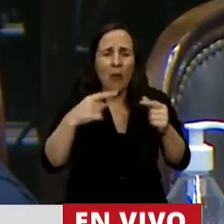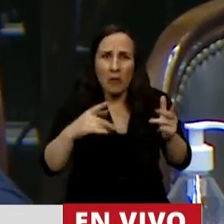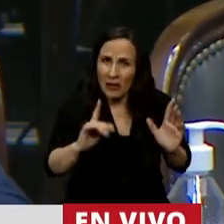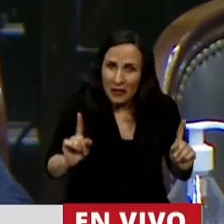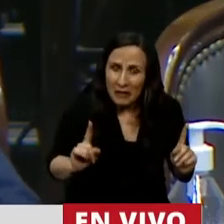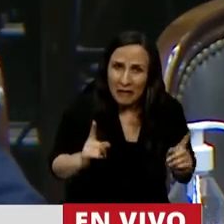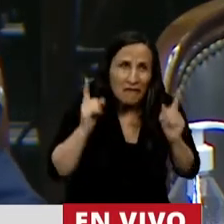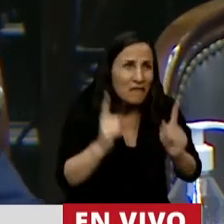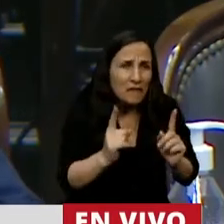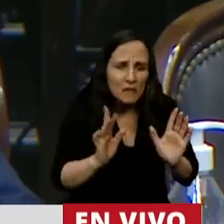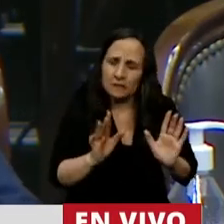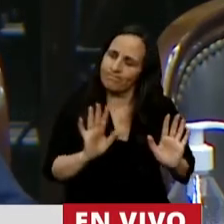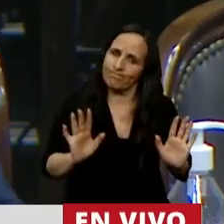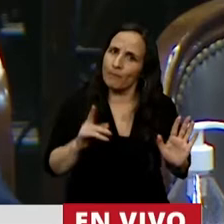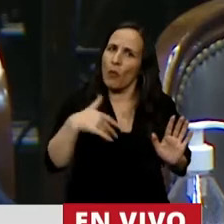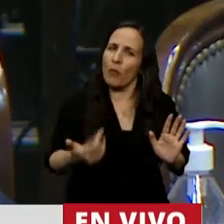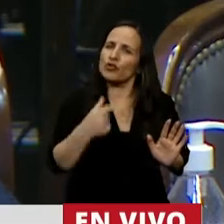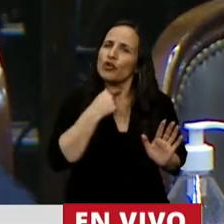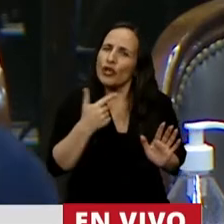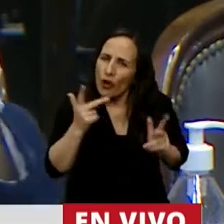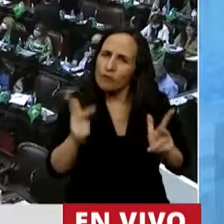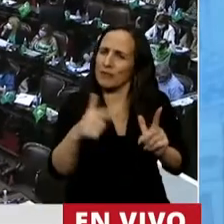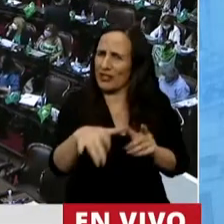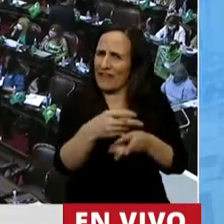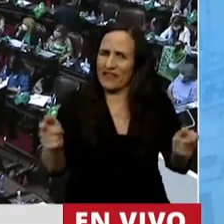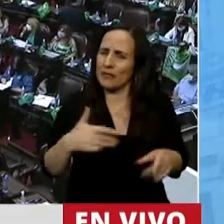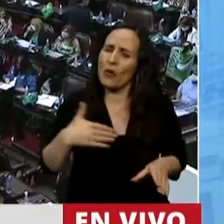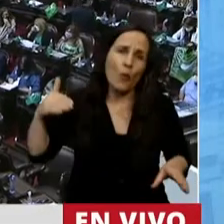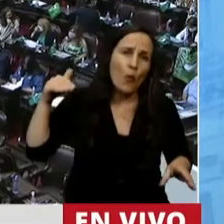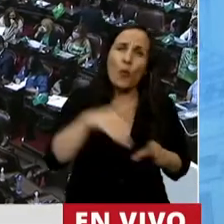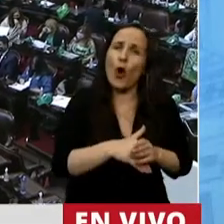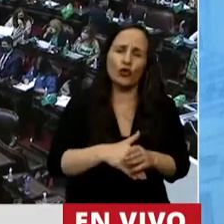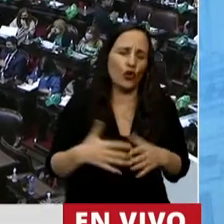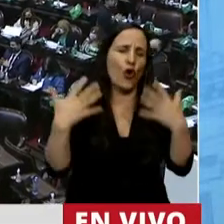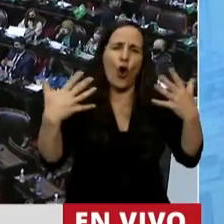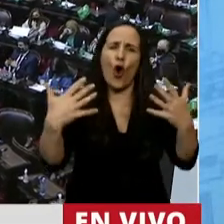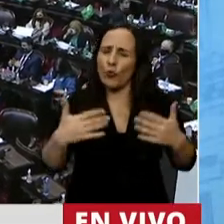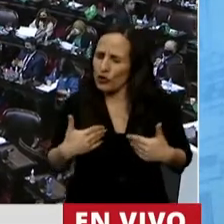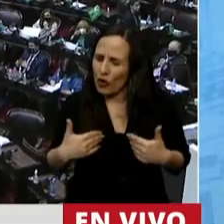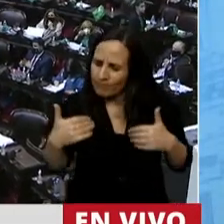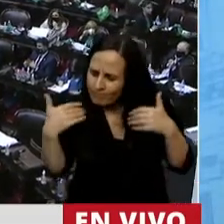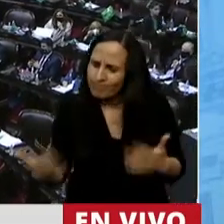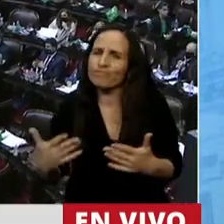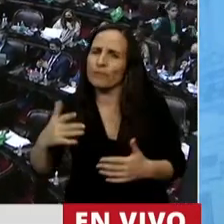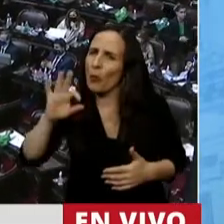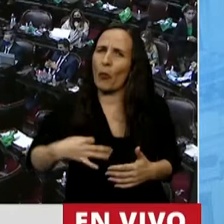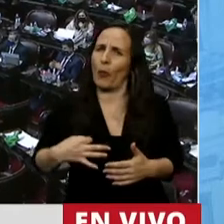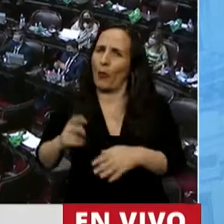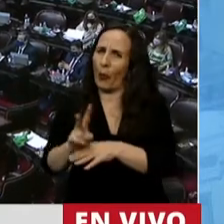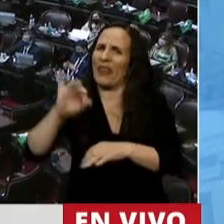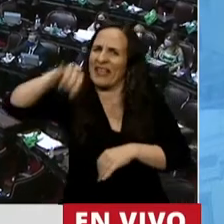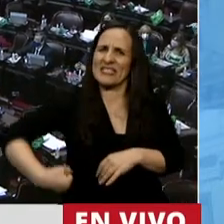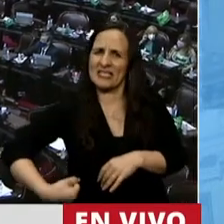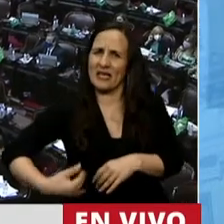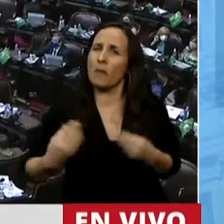quiero dejar planteado, y con esto termino, señor Presidente, mi voto claramente a favor de la vida, porque creo que